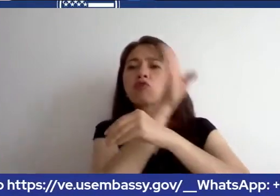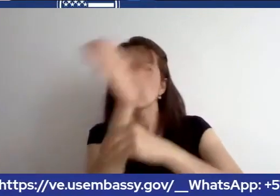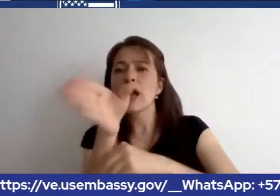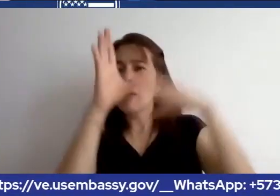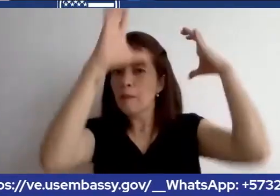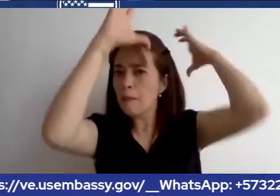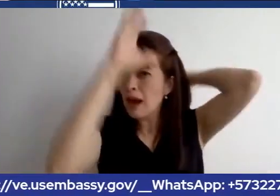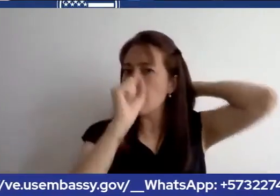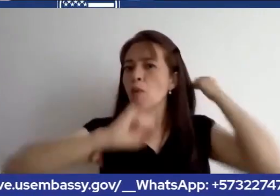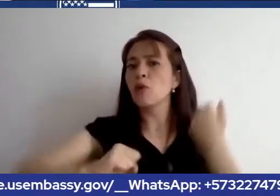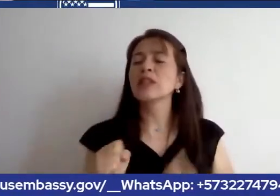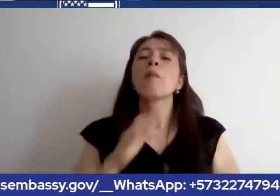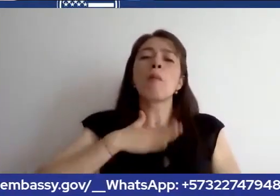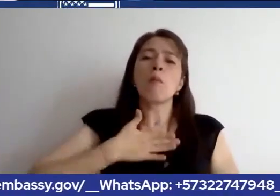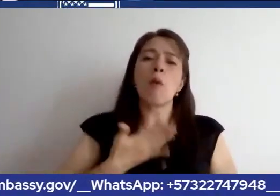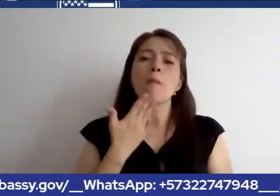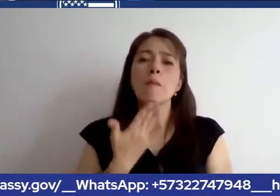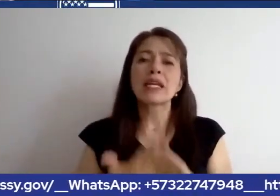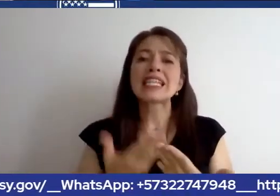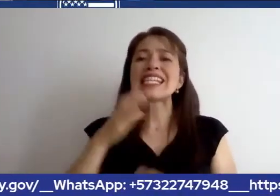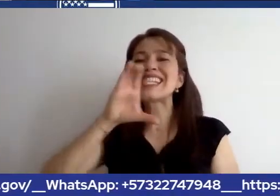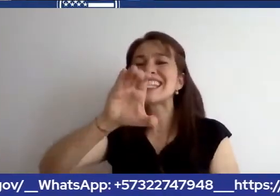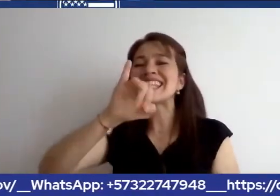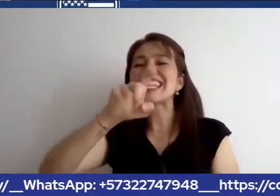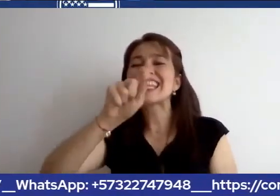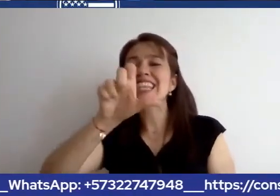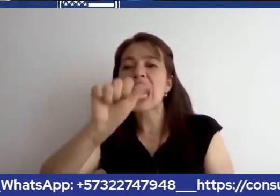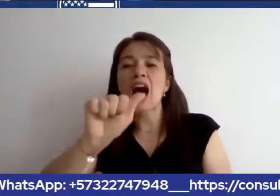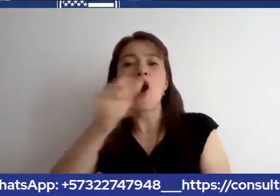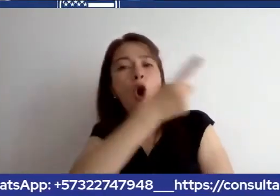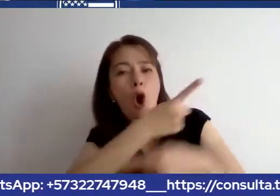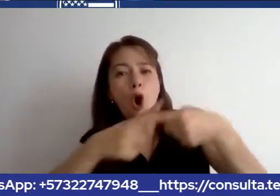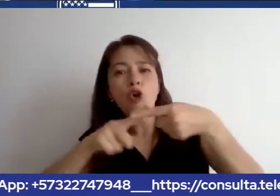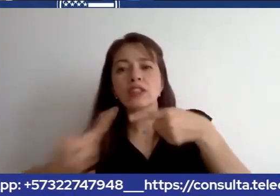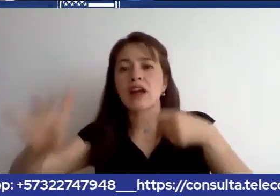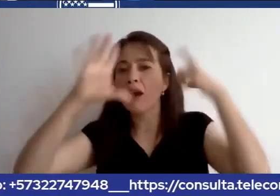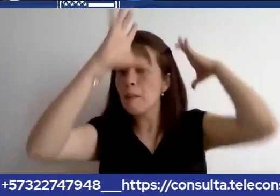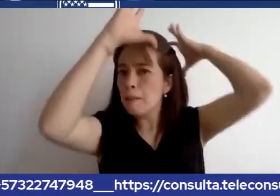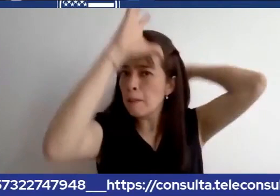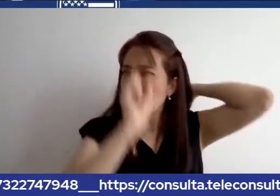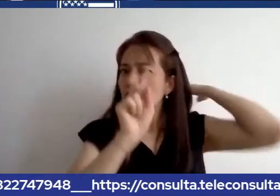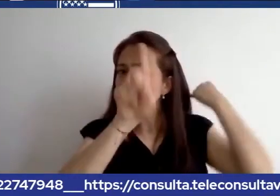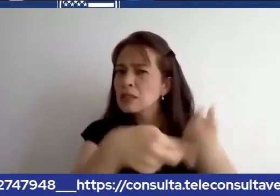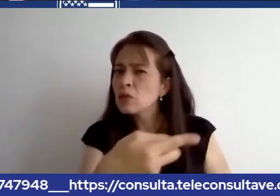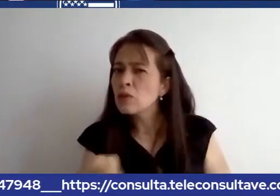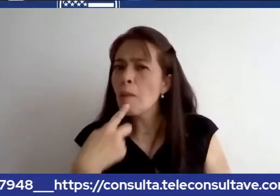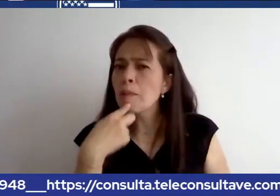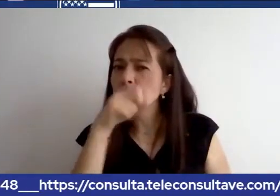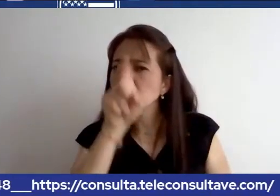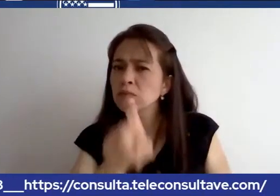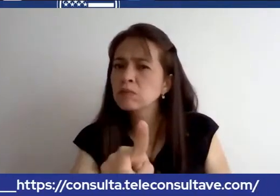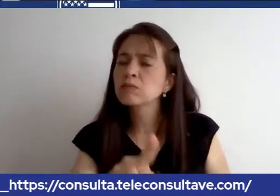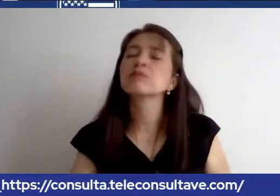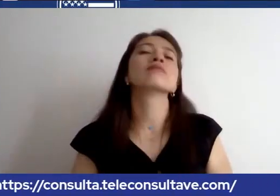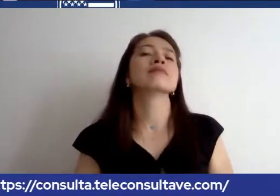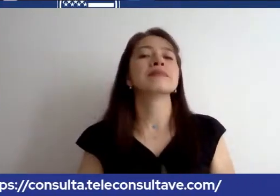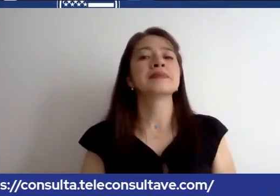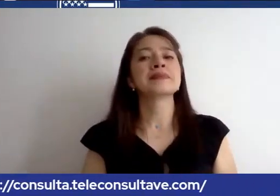cita en cualquier otra embajada pues si es un y